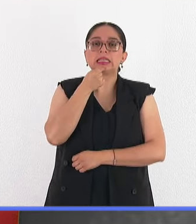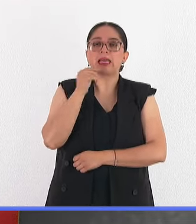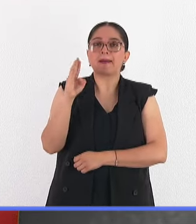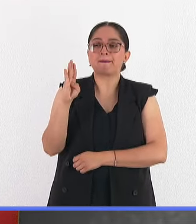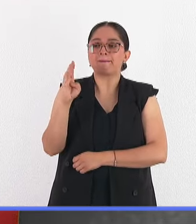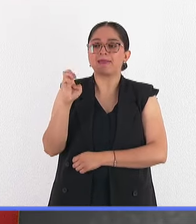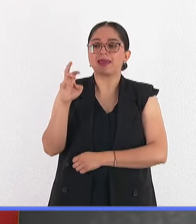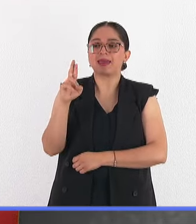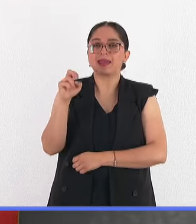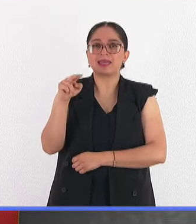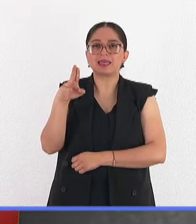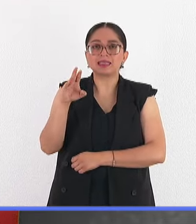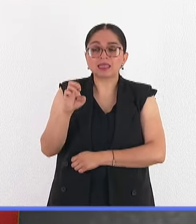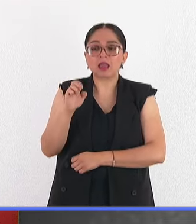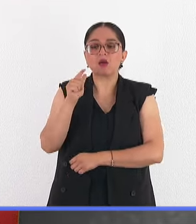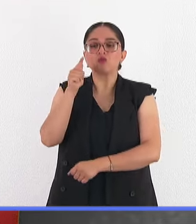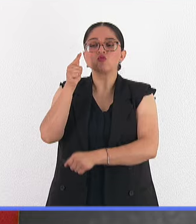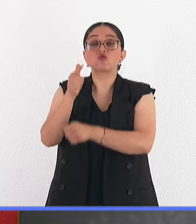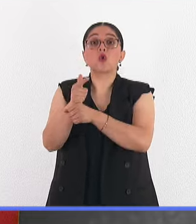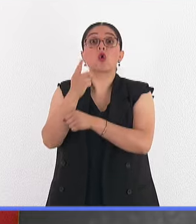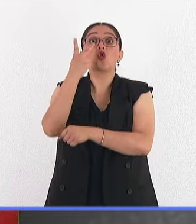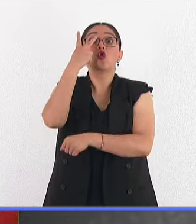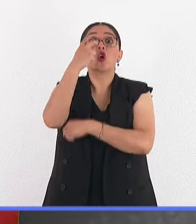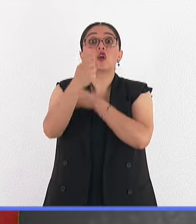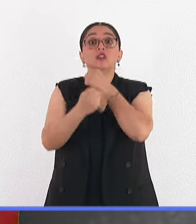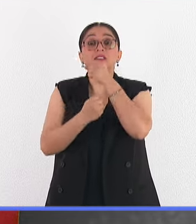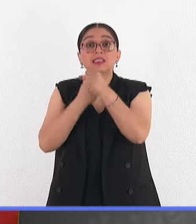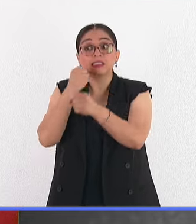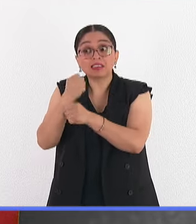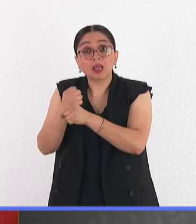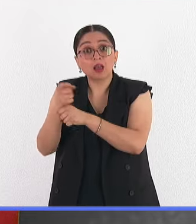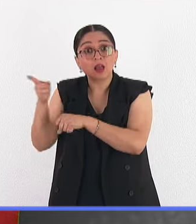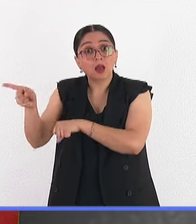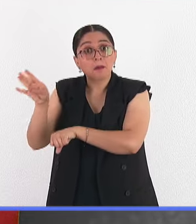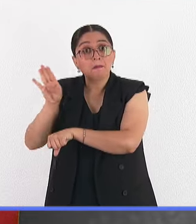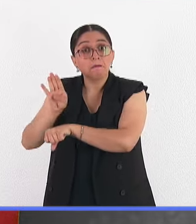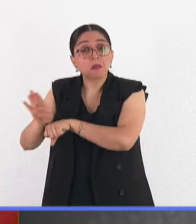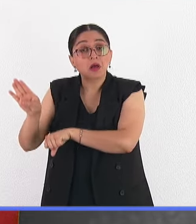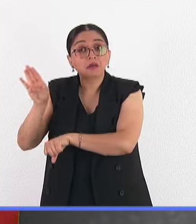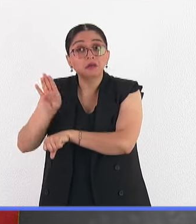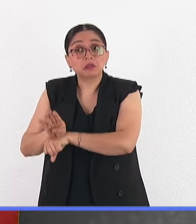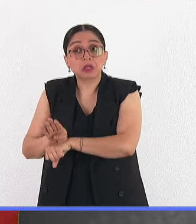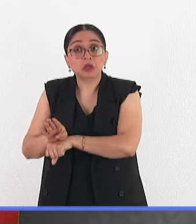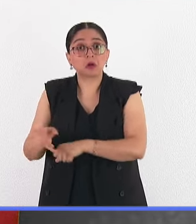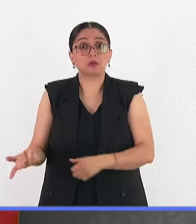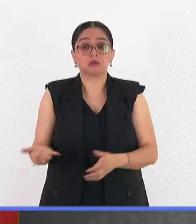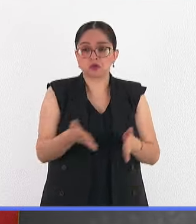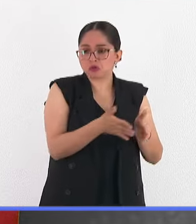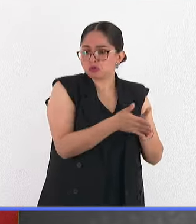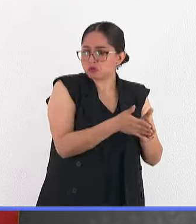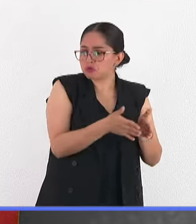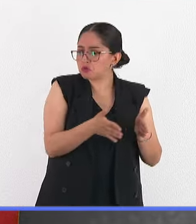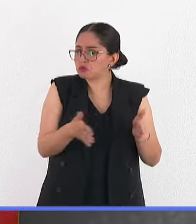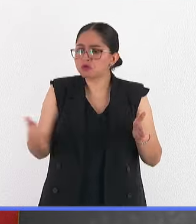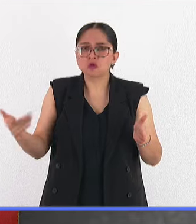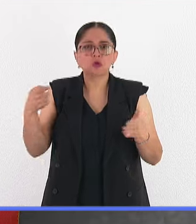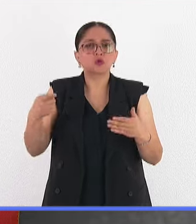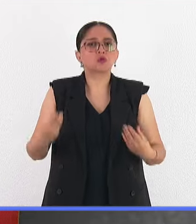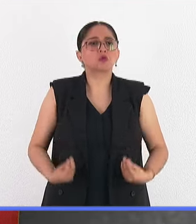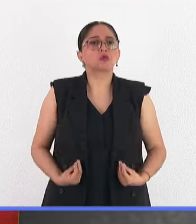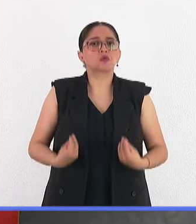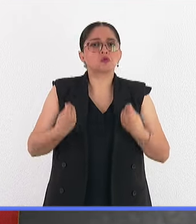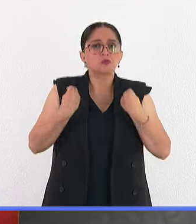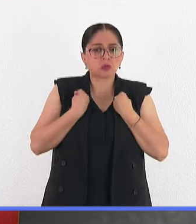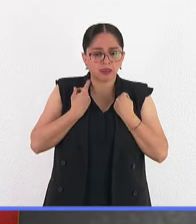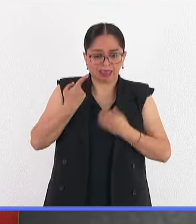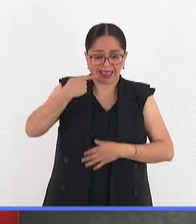que fue diagnosticada a los dos años en Brasil, ella vivió toda su vida sin enfermedad, vivió toda su vida infectada,